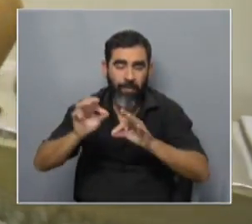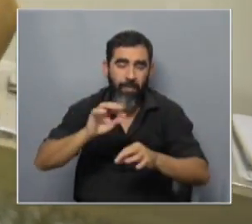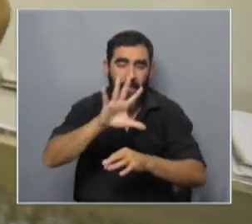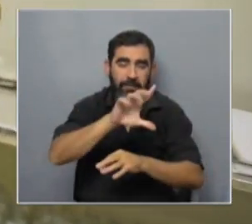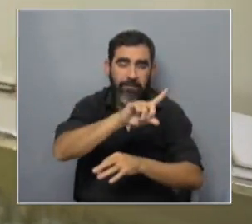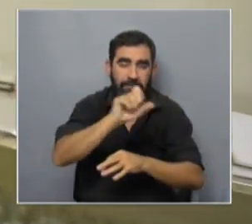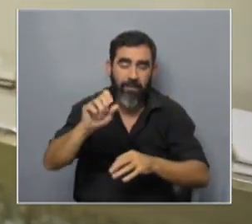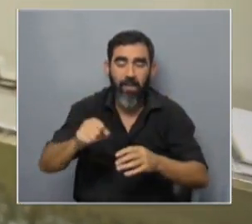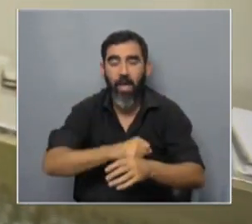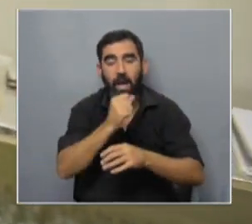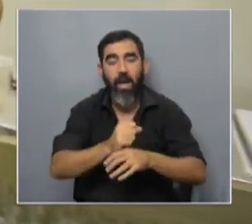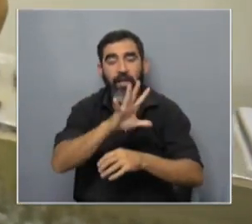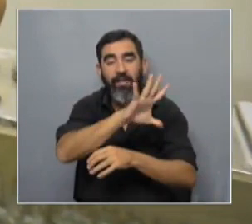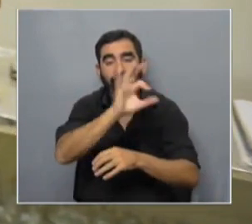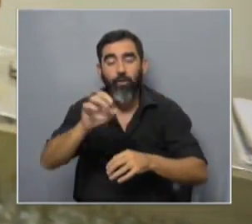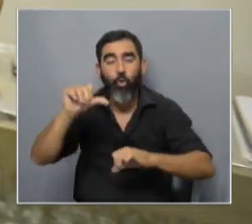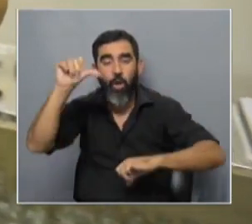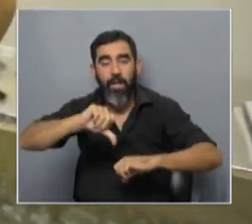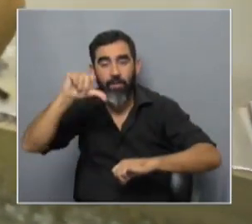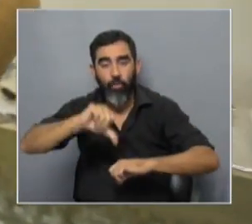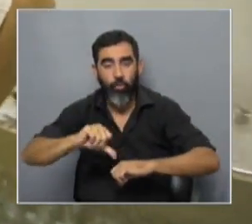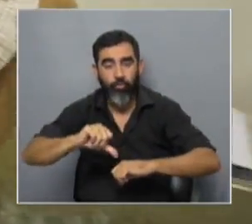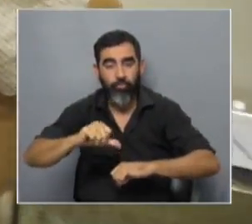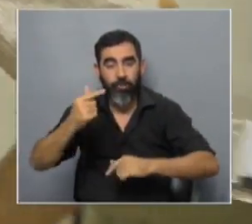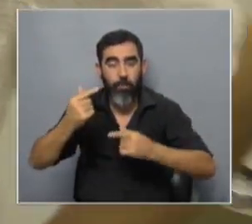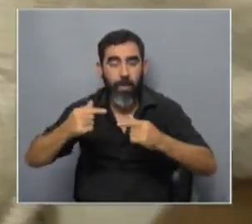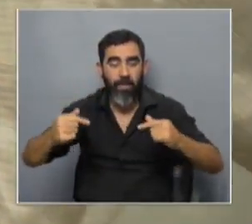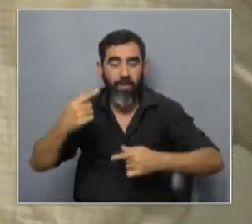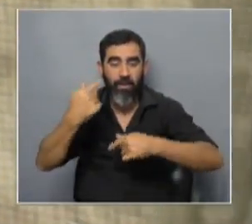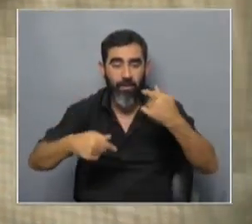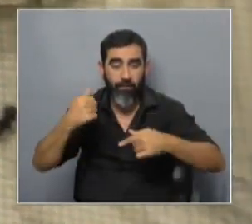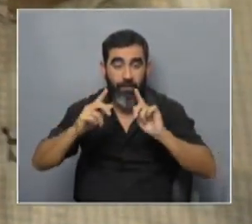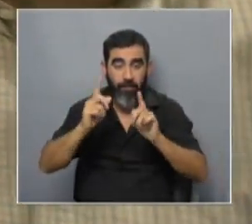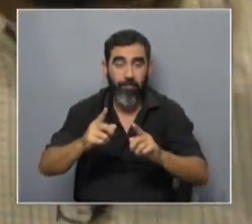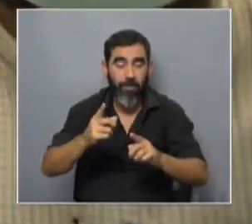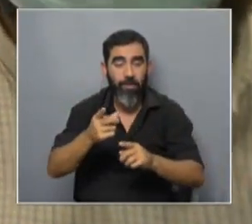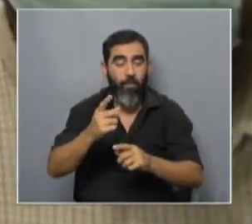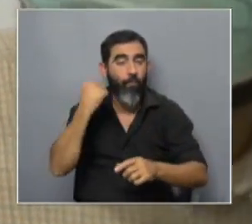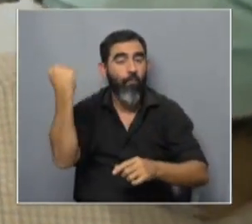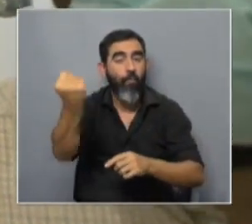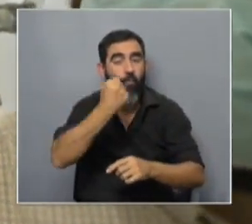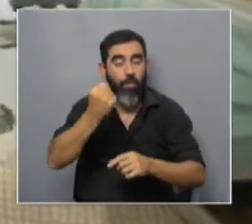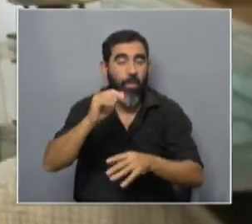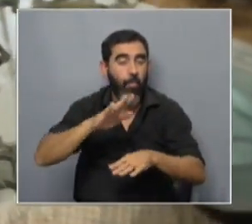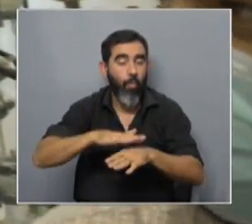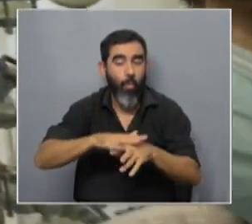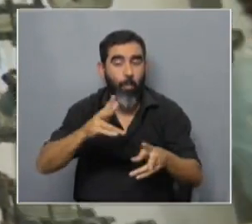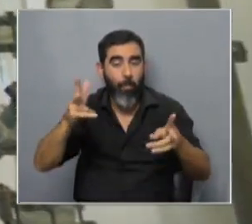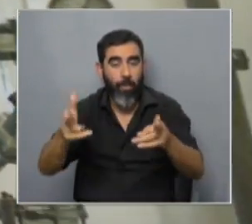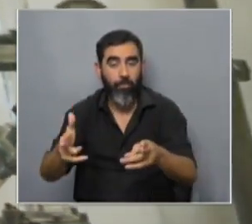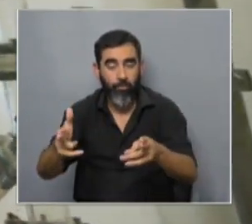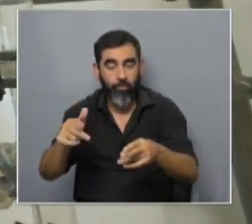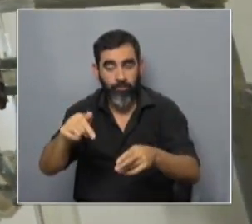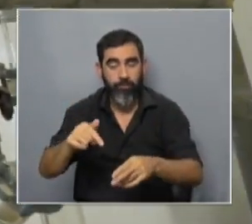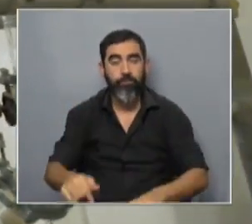500 litros en diferentes materiales y bueno esta es la etapa la etapa medular que es la para la